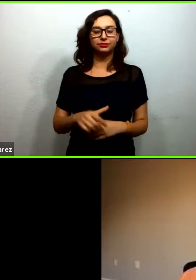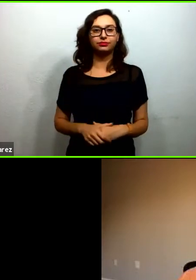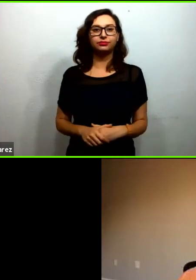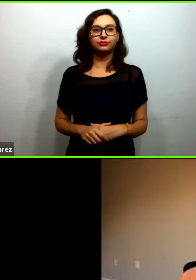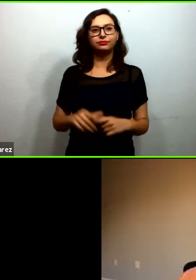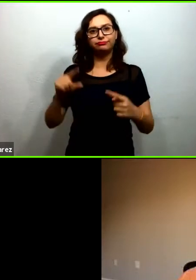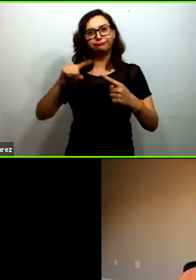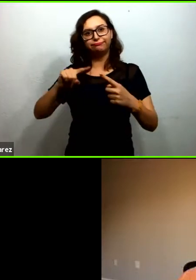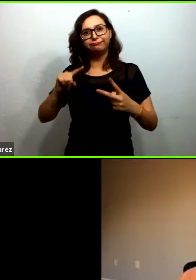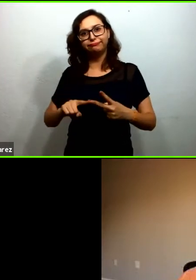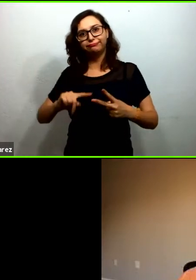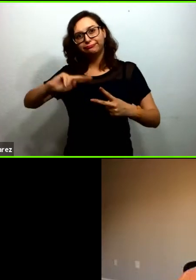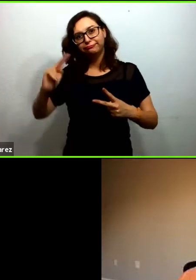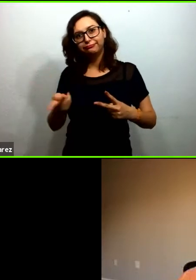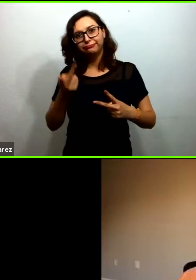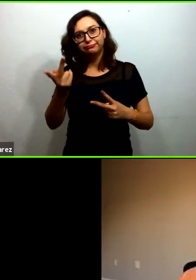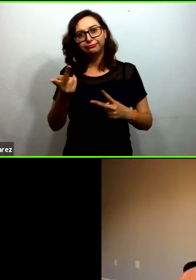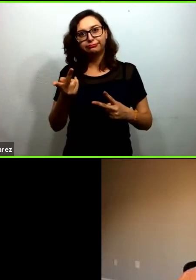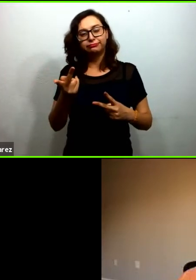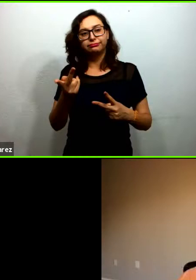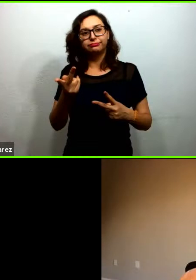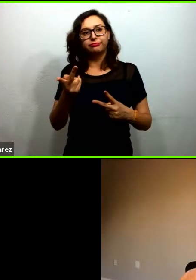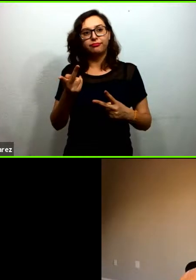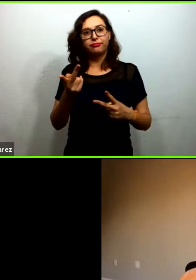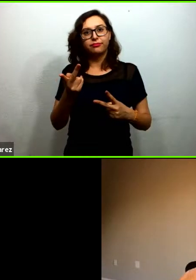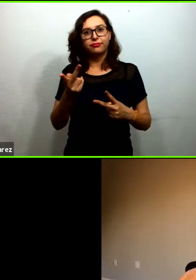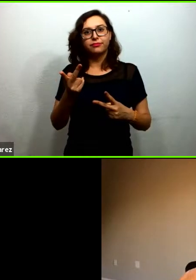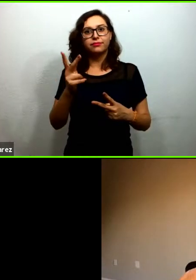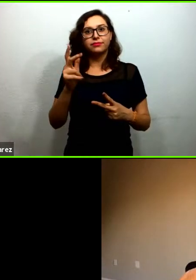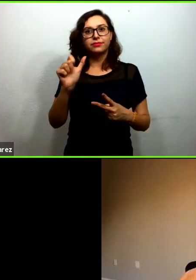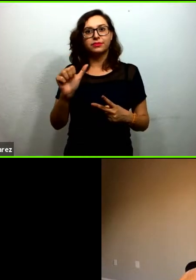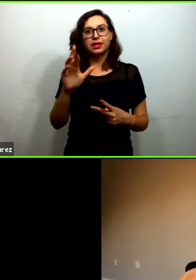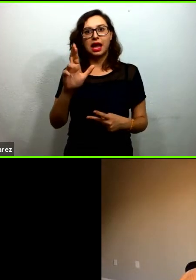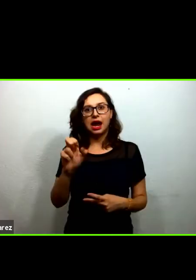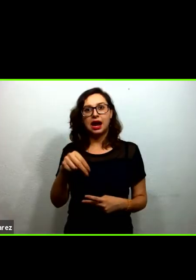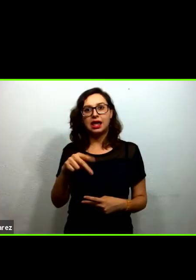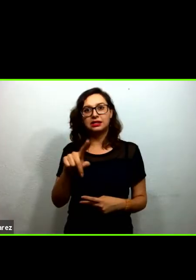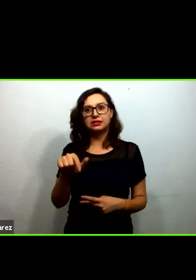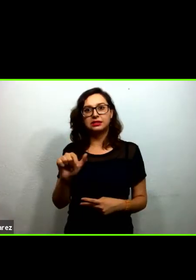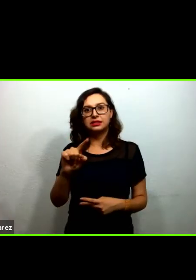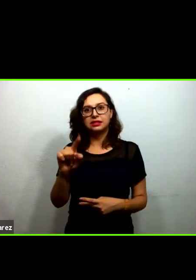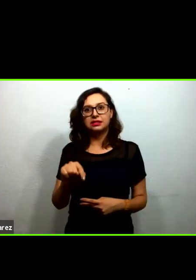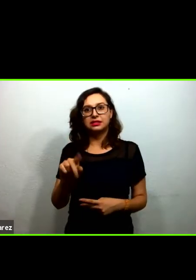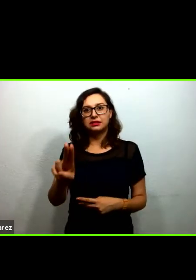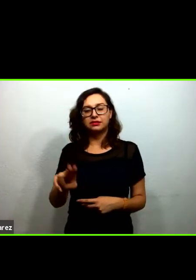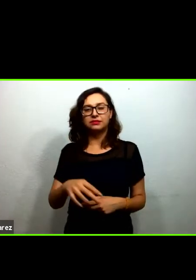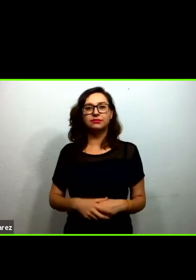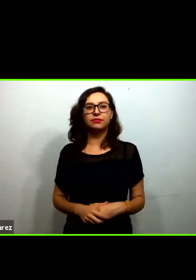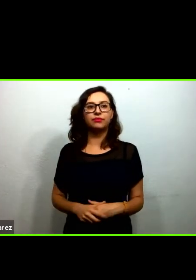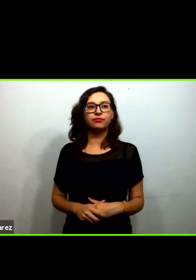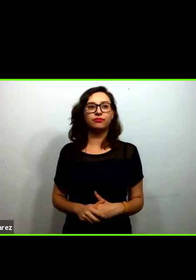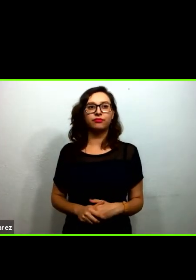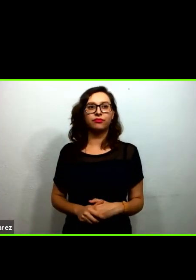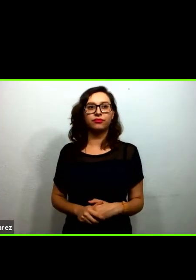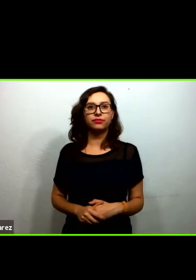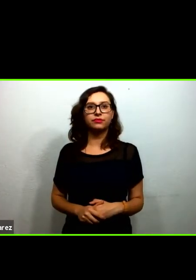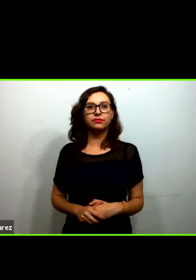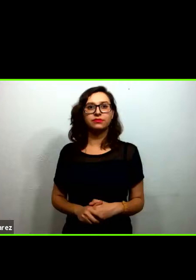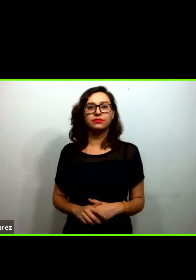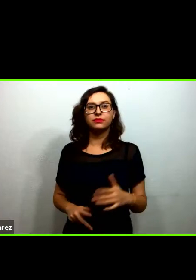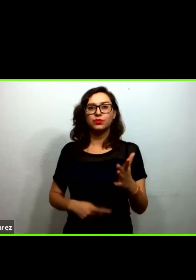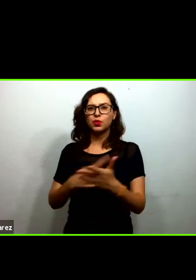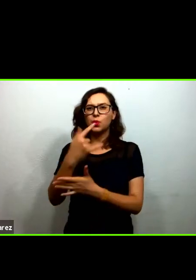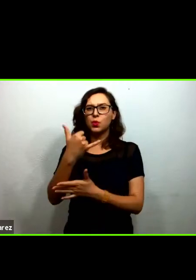preguntas para Aranzazu en qué ciudades se aplicó el proyecto KIT